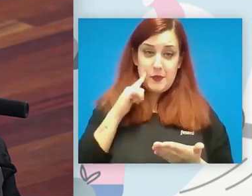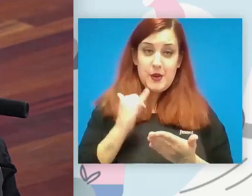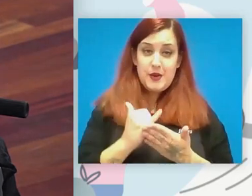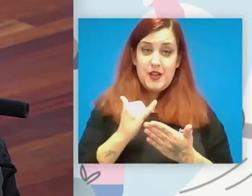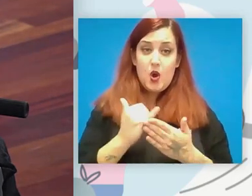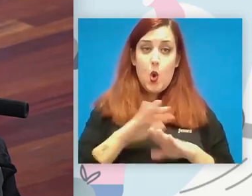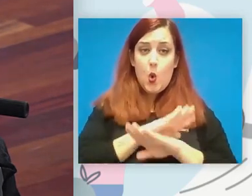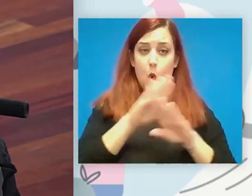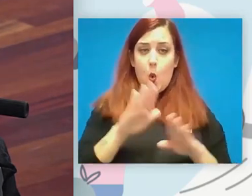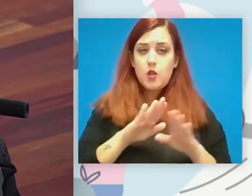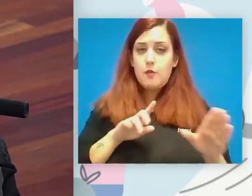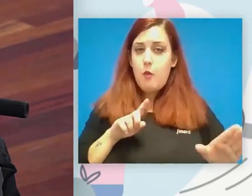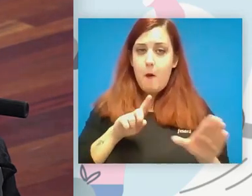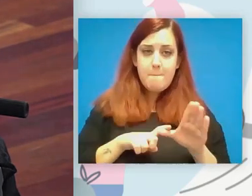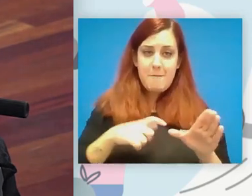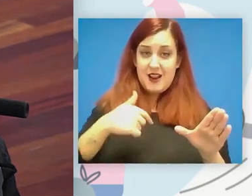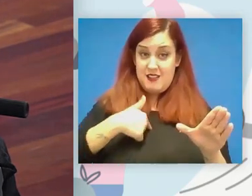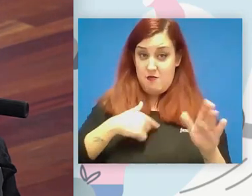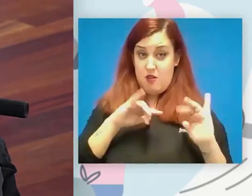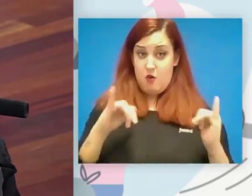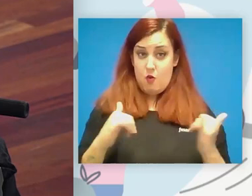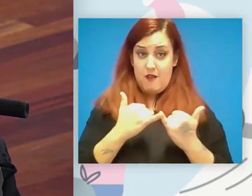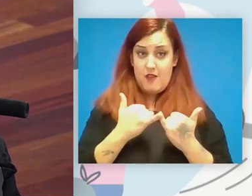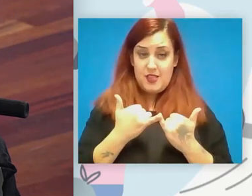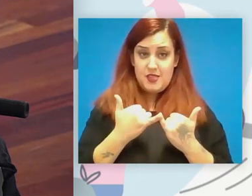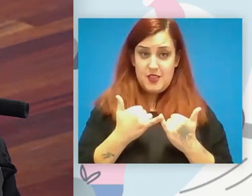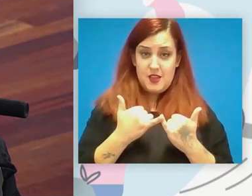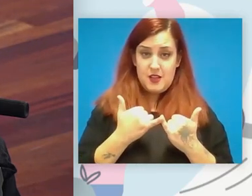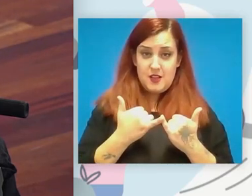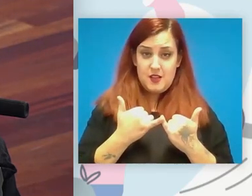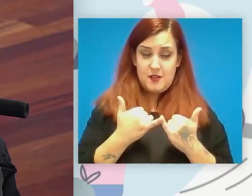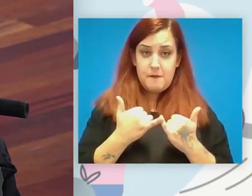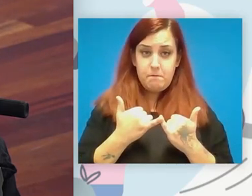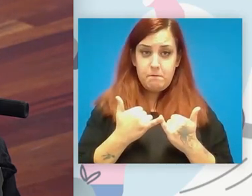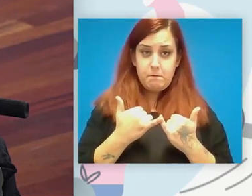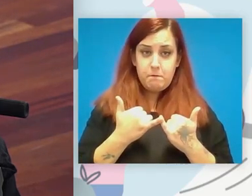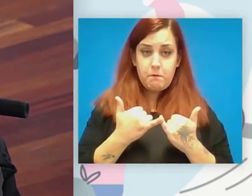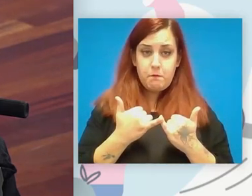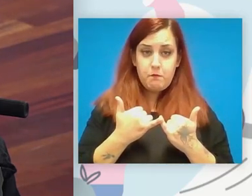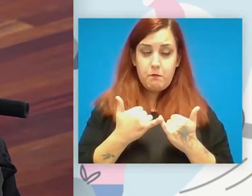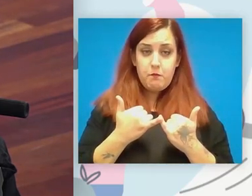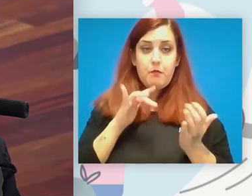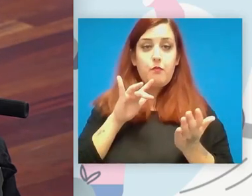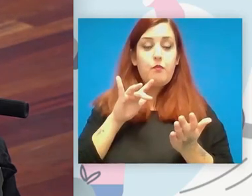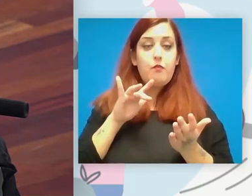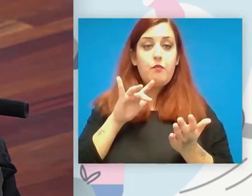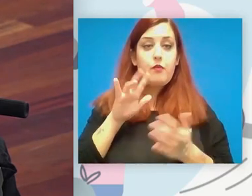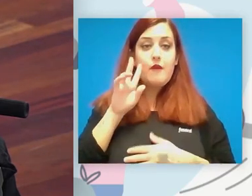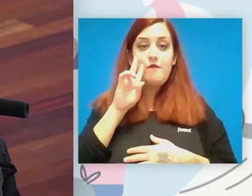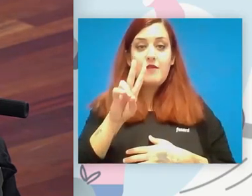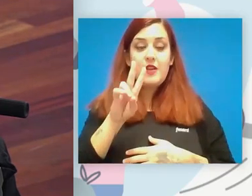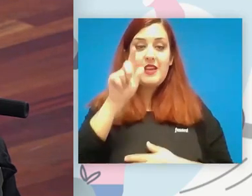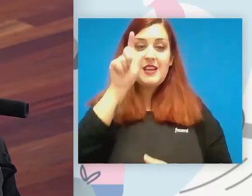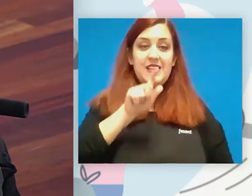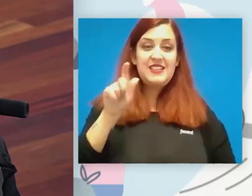última vez que participé en un evento de Unlimited Wheels encontré a un par de chicas